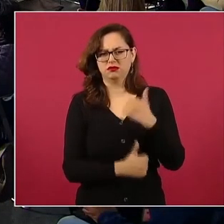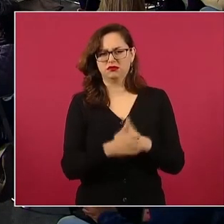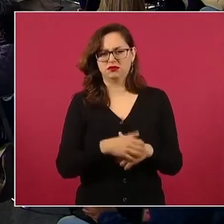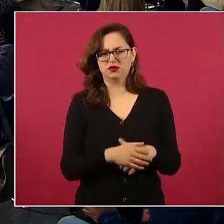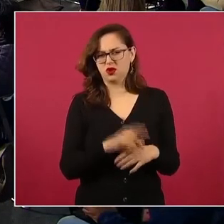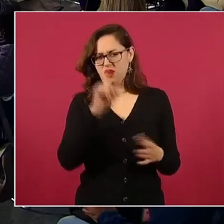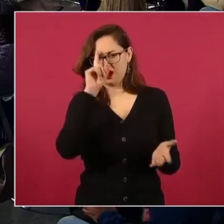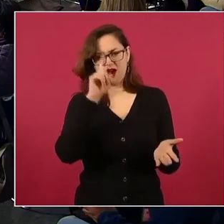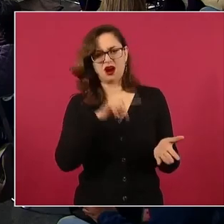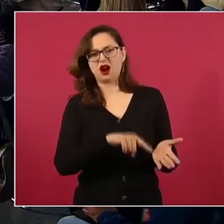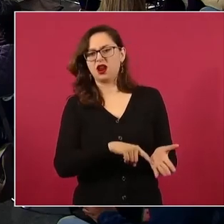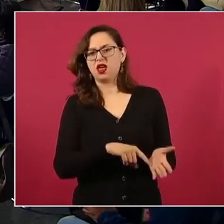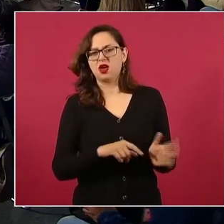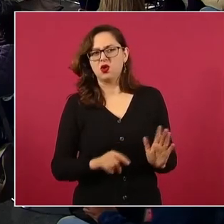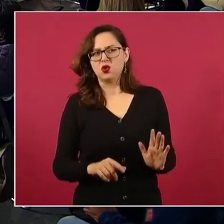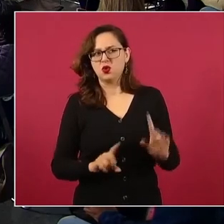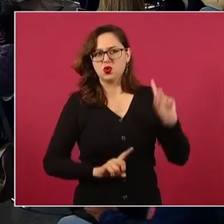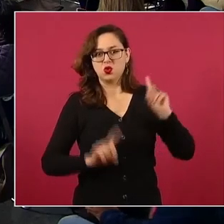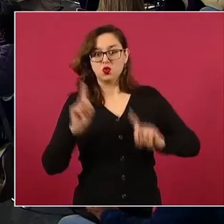le agradezco mucho a un señor,